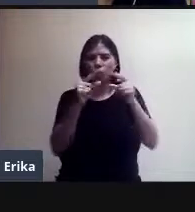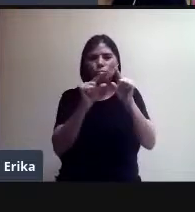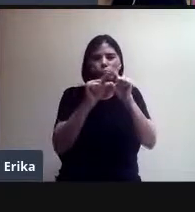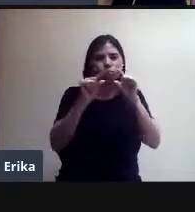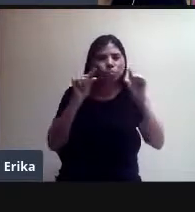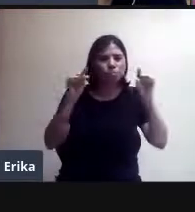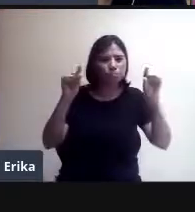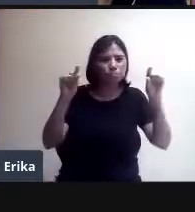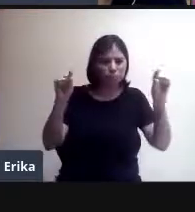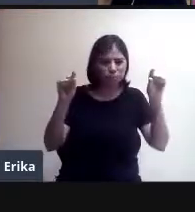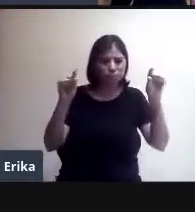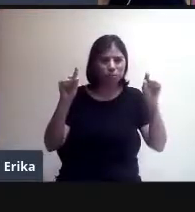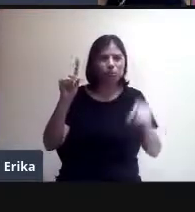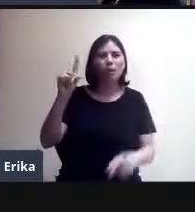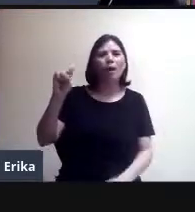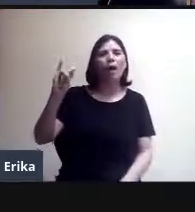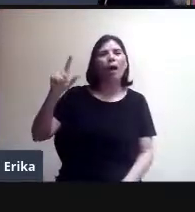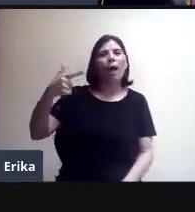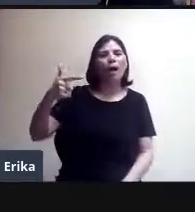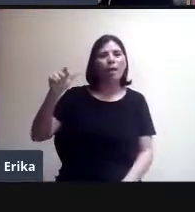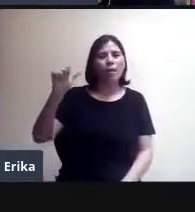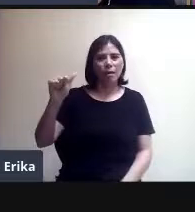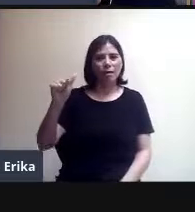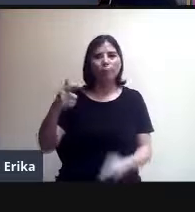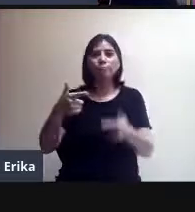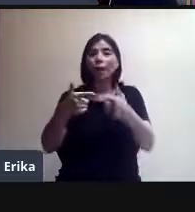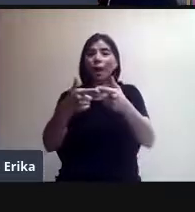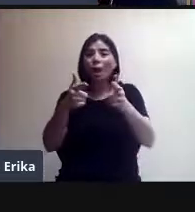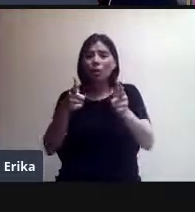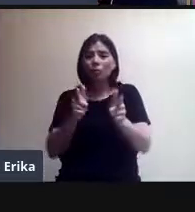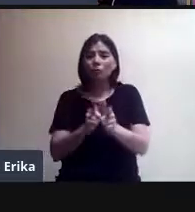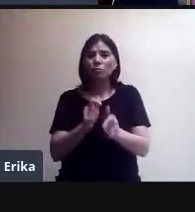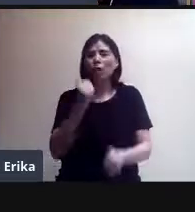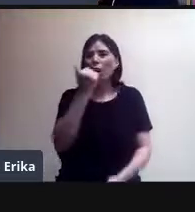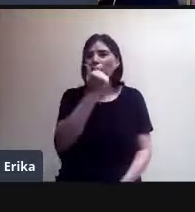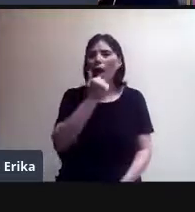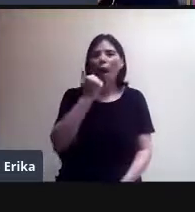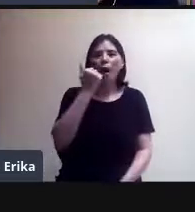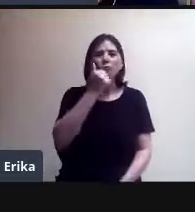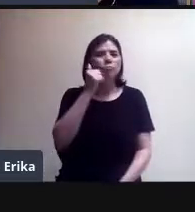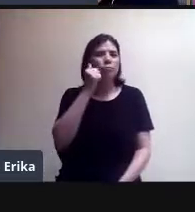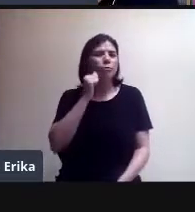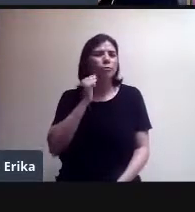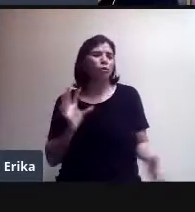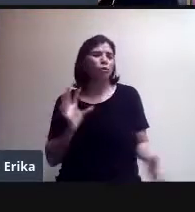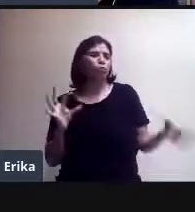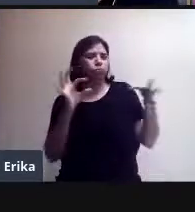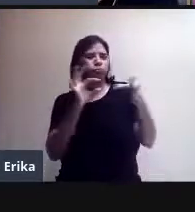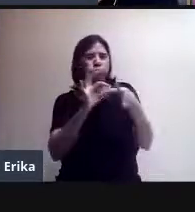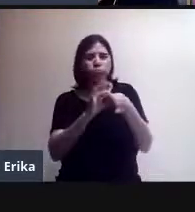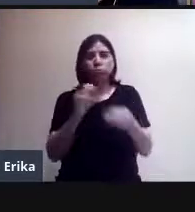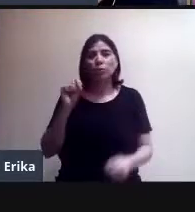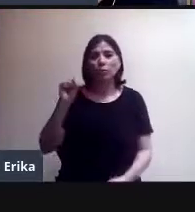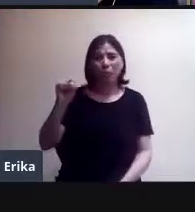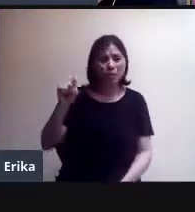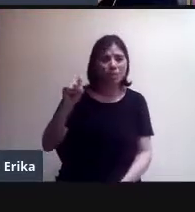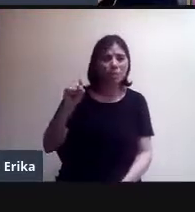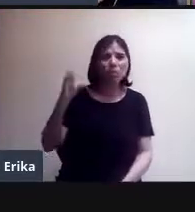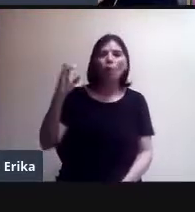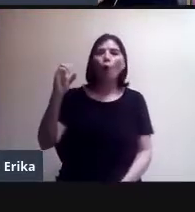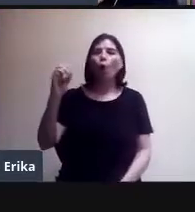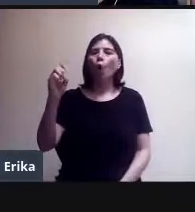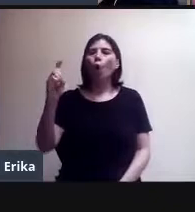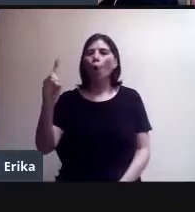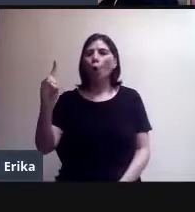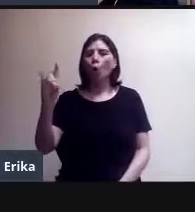Entonces, el grupo de alumnos se puede conectar siempre con ese código, salvo que el maestro lo cambie. Entonces, el maestro puede